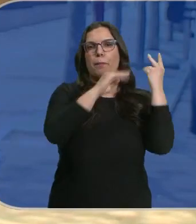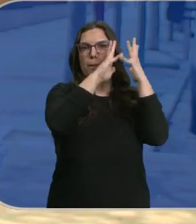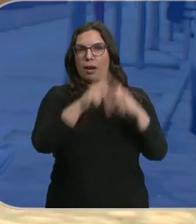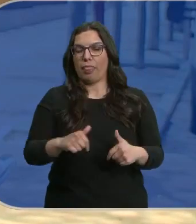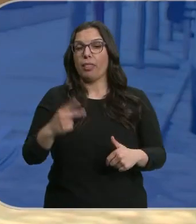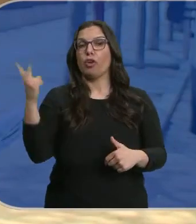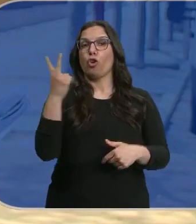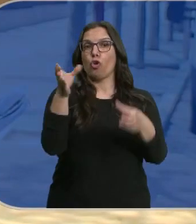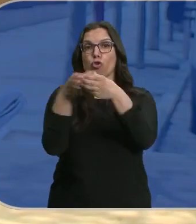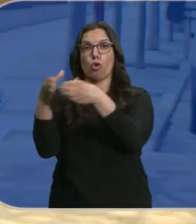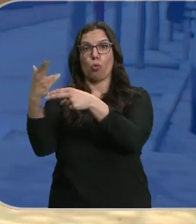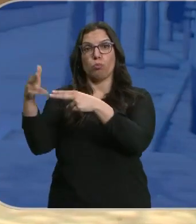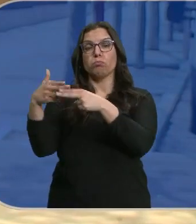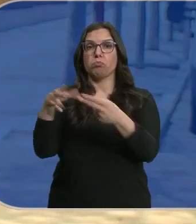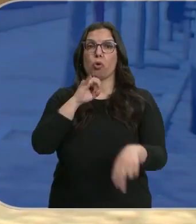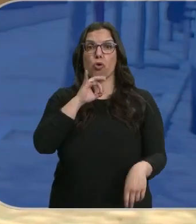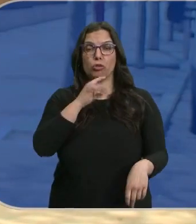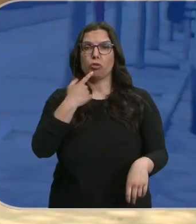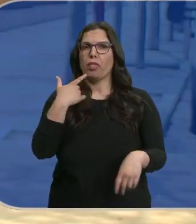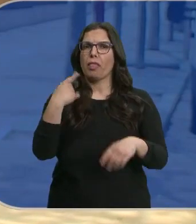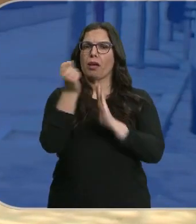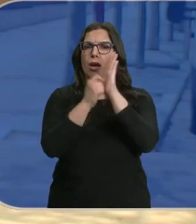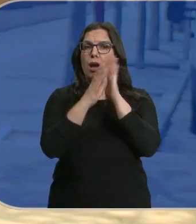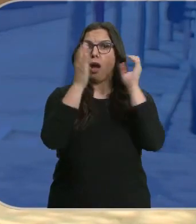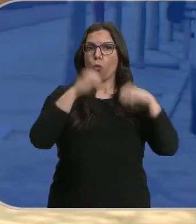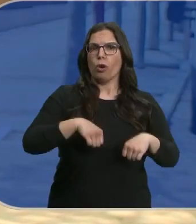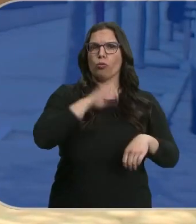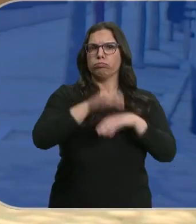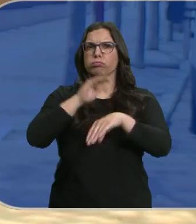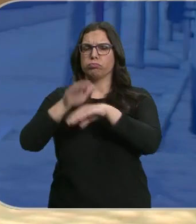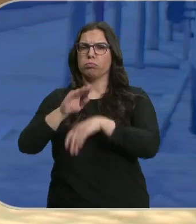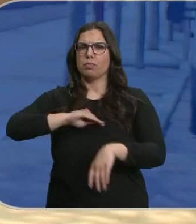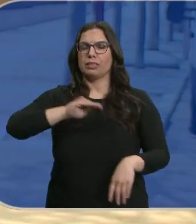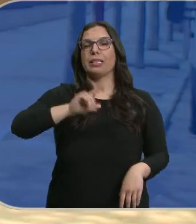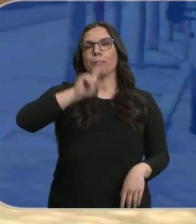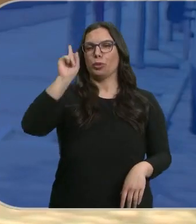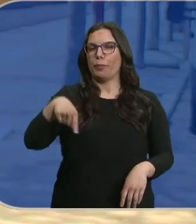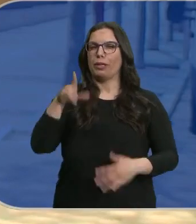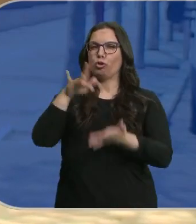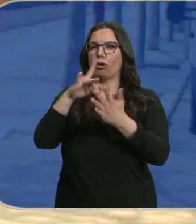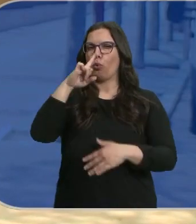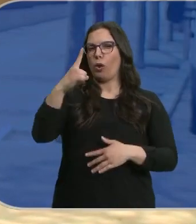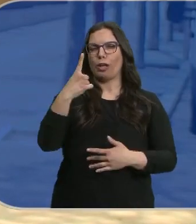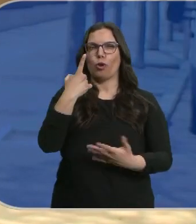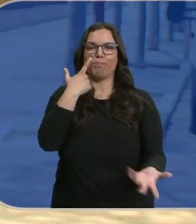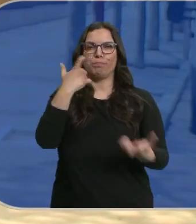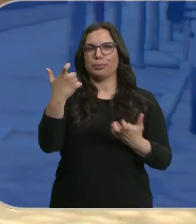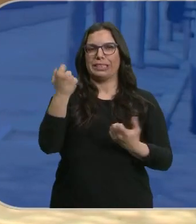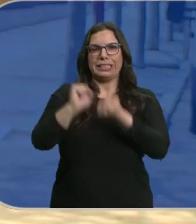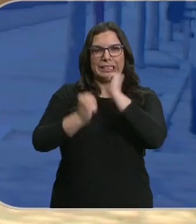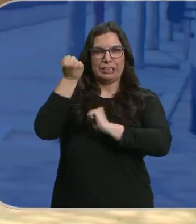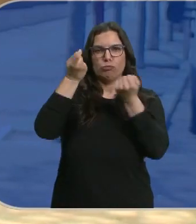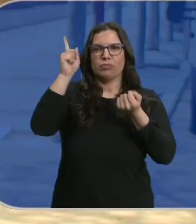Ambos partidos están satisfechos. Se han alcanzado muchos acuerdos en este tiempo, pero también ha sido un año marcado por la